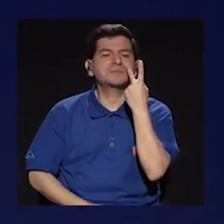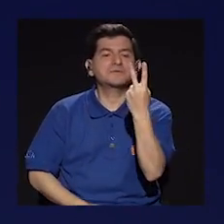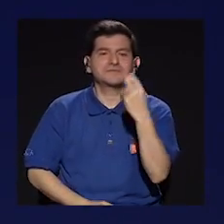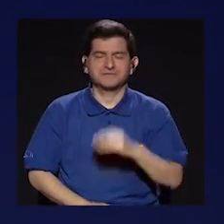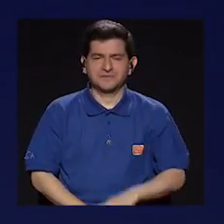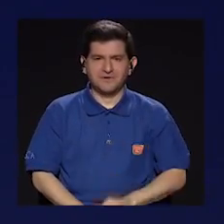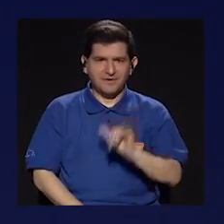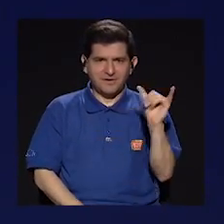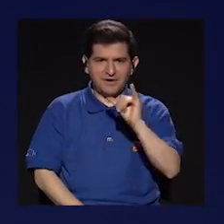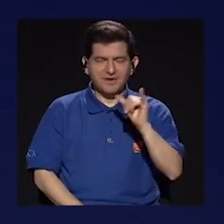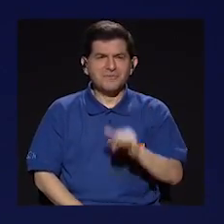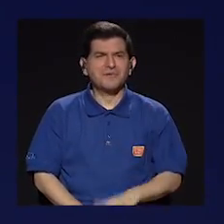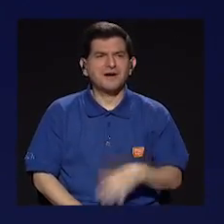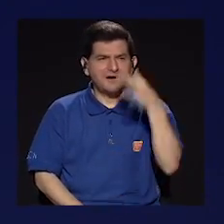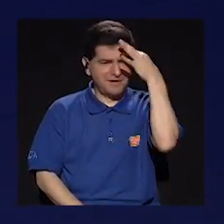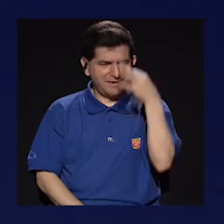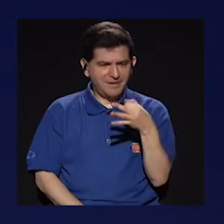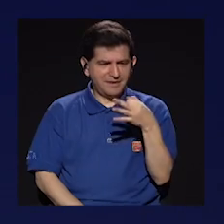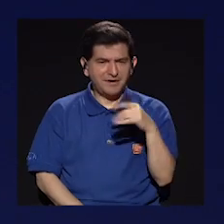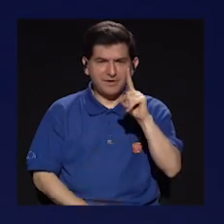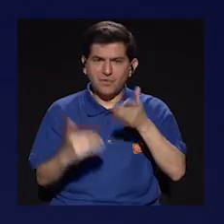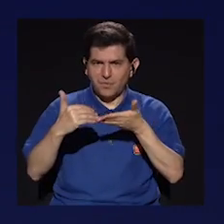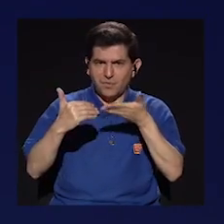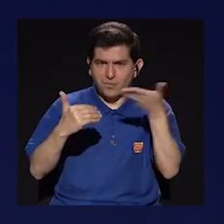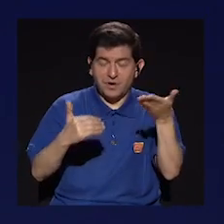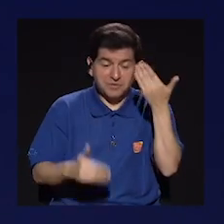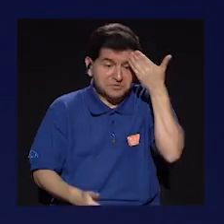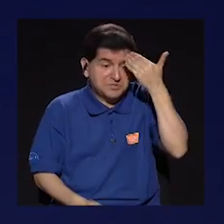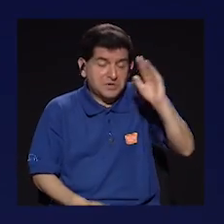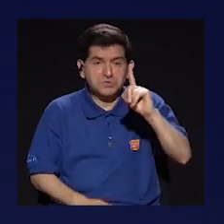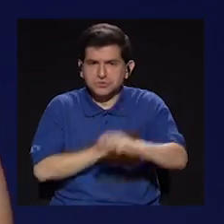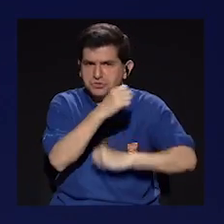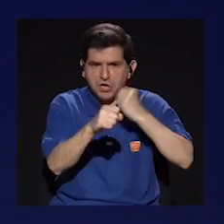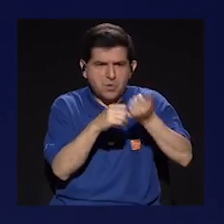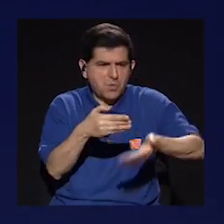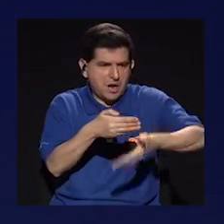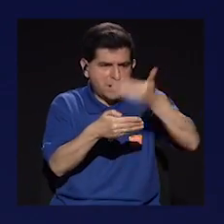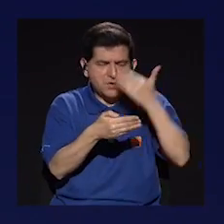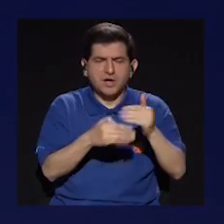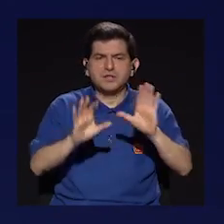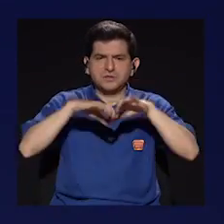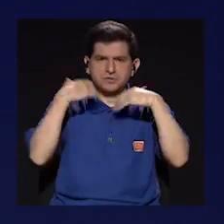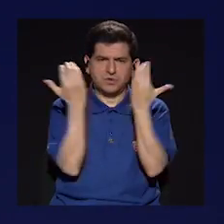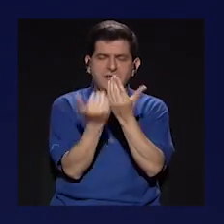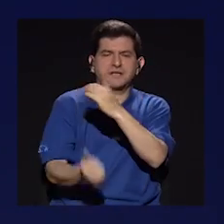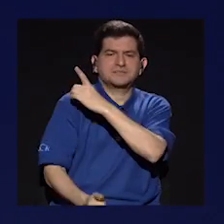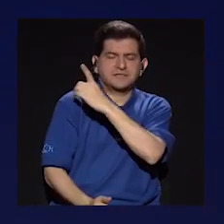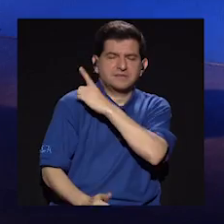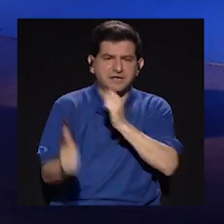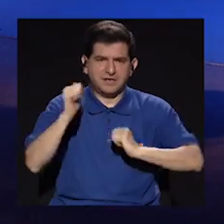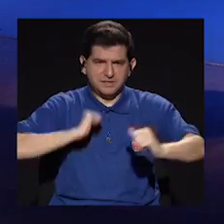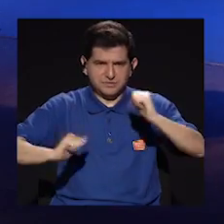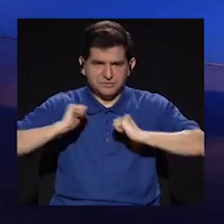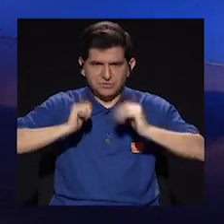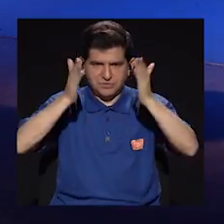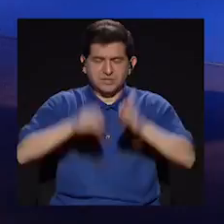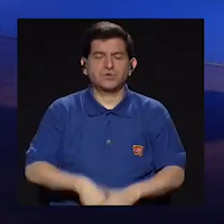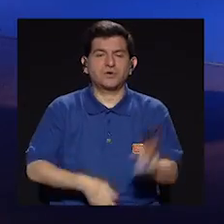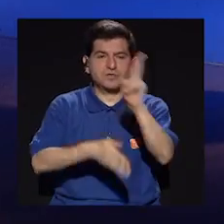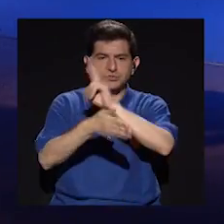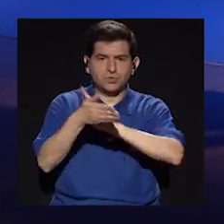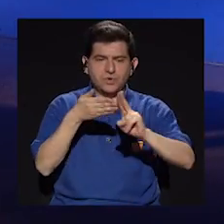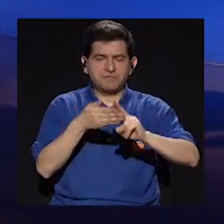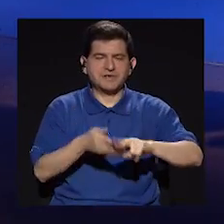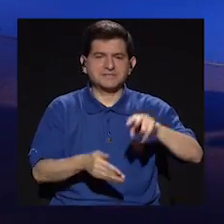mi mirada. Y siento que además hay un aspecto que yo, no sé, desde hace un año estoy dando clases de dirección de actores en